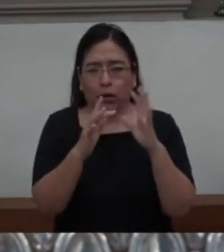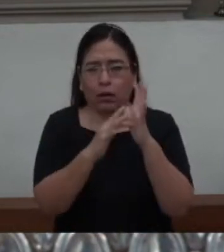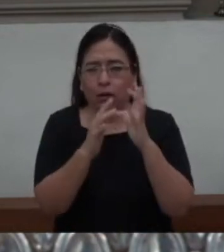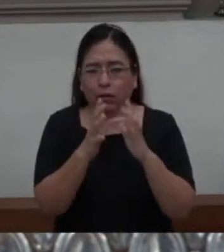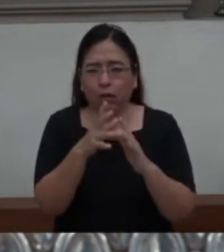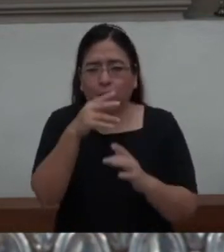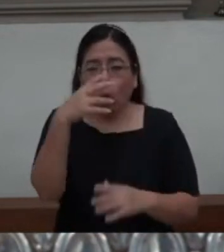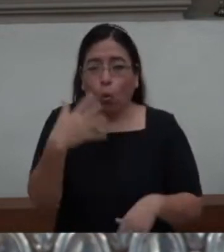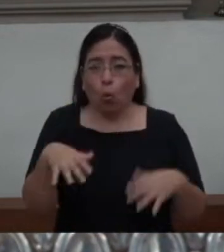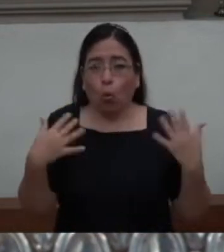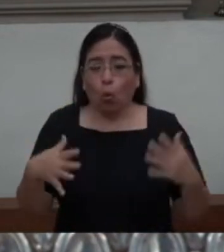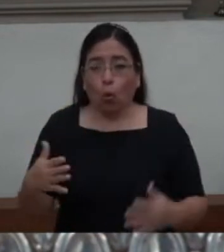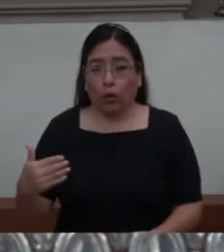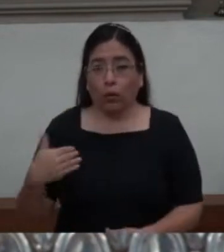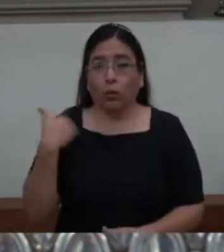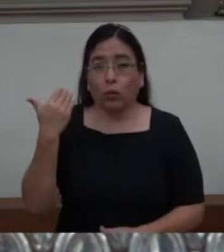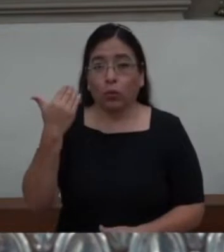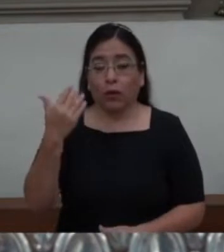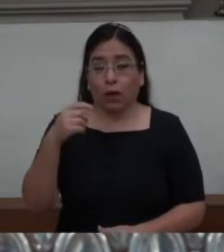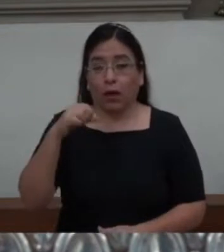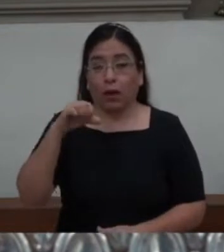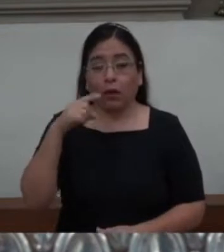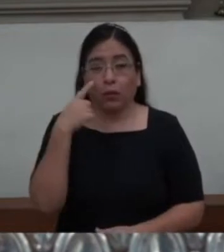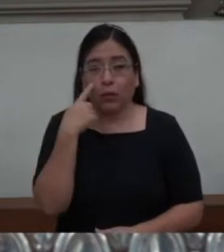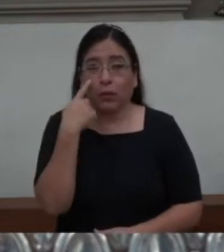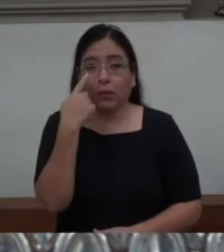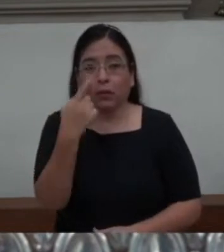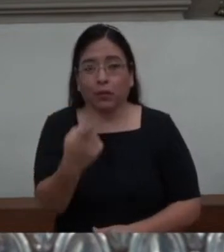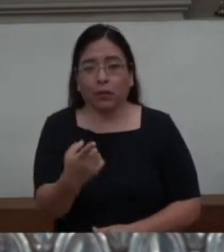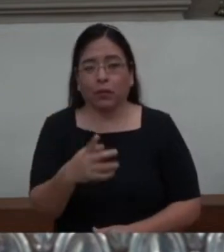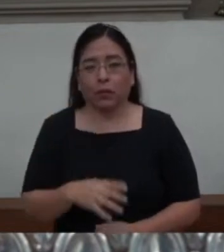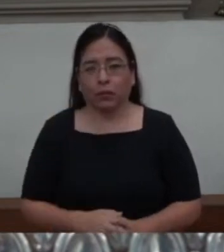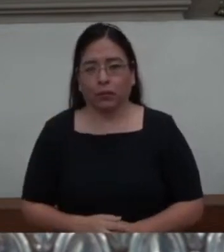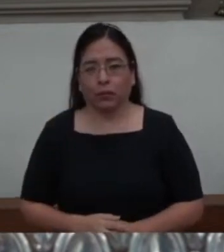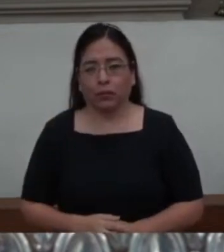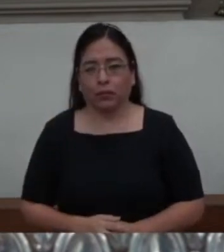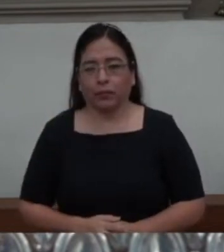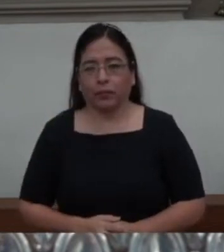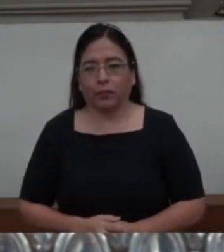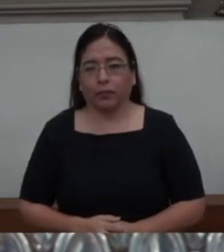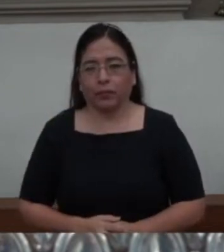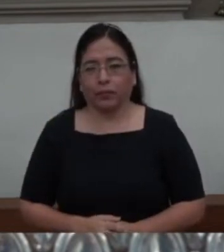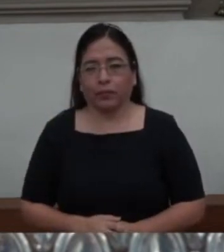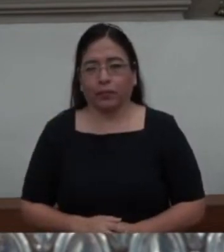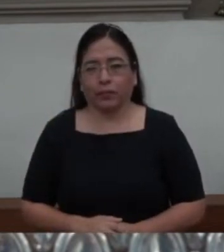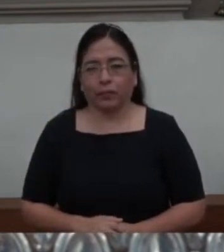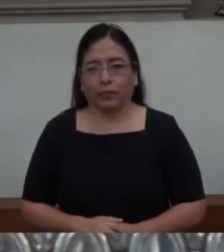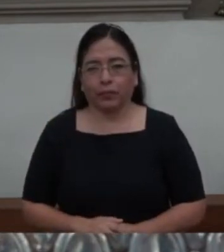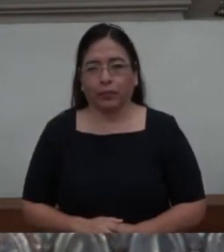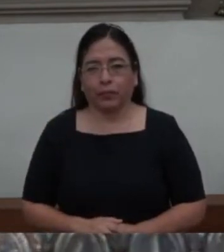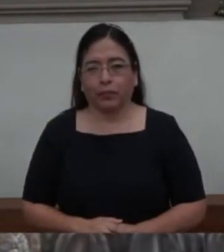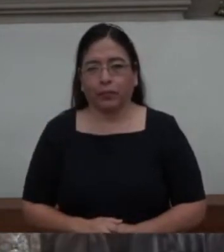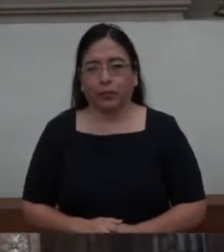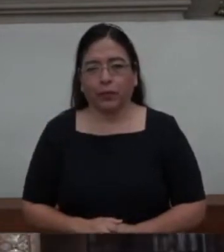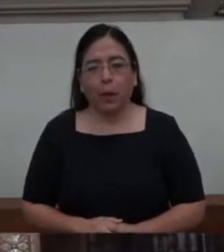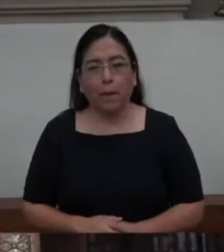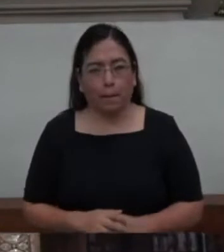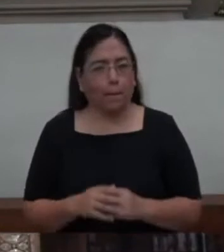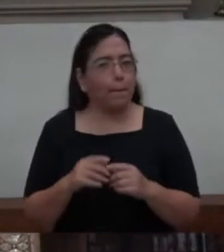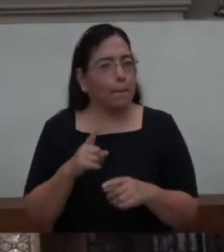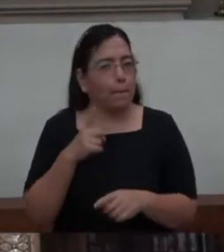Impresionante lo que oímos. Primero, Cristo manda a sus